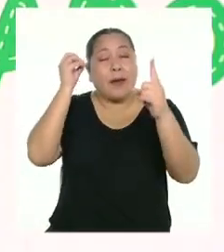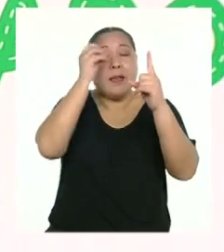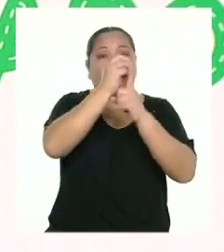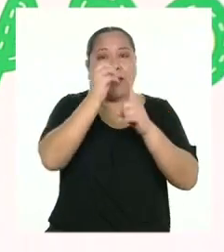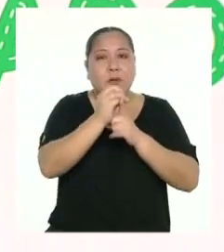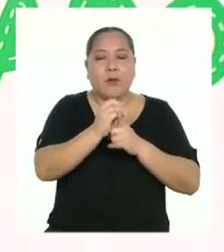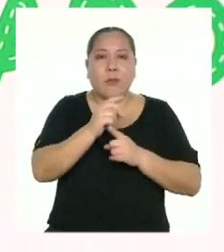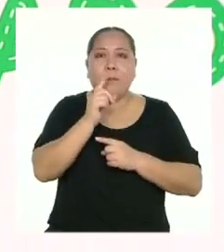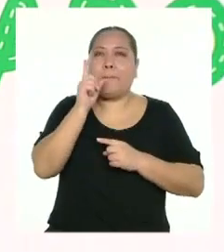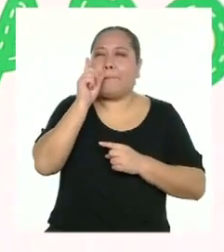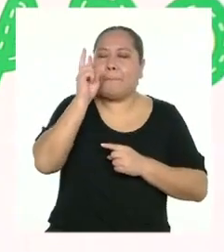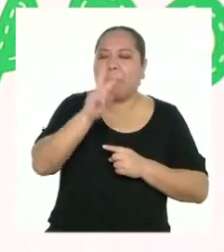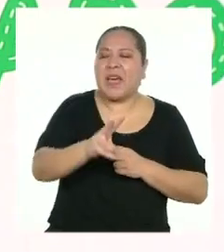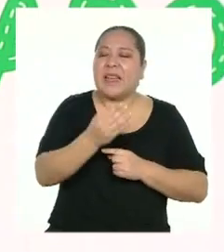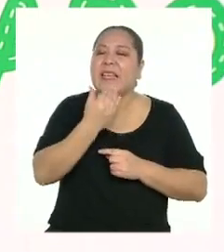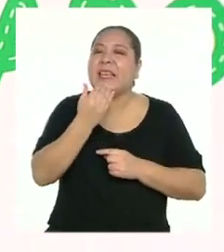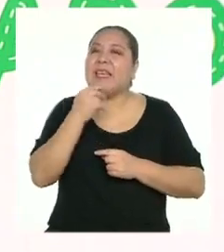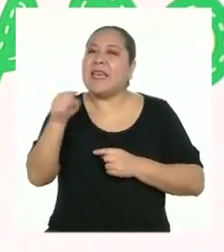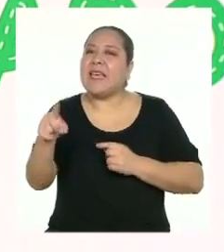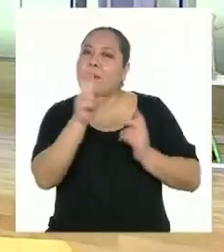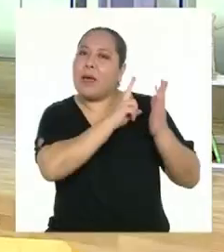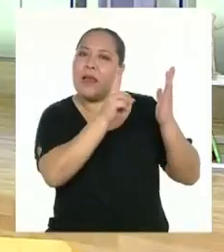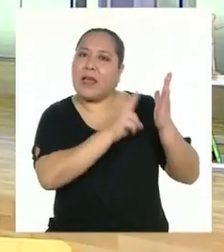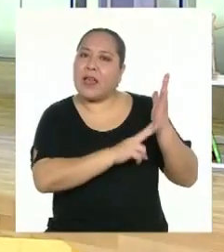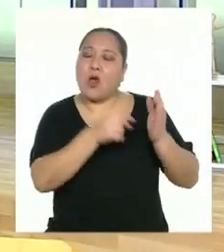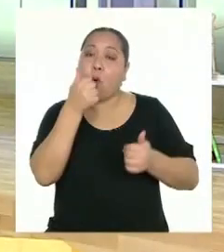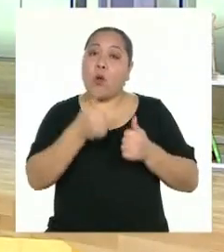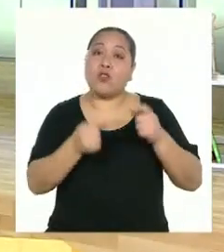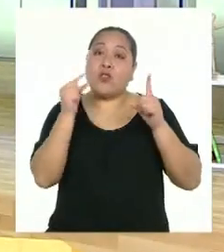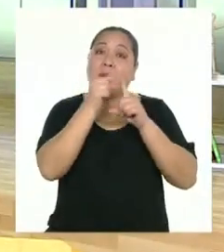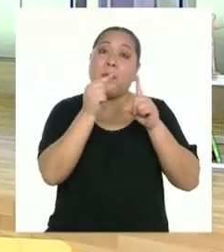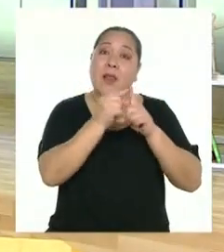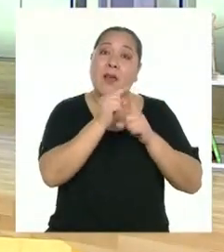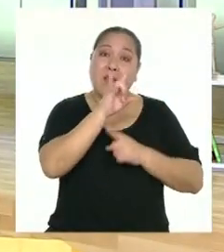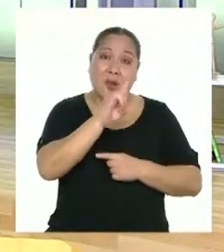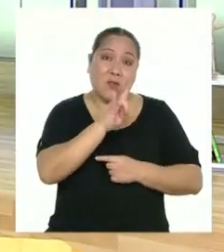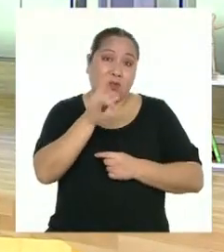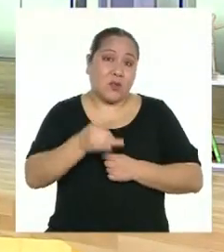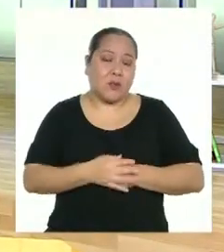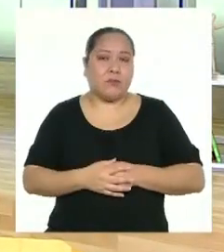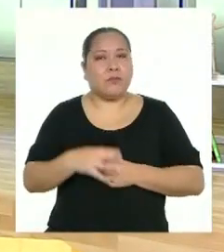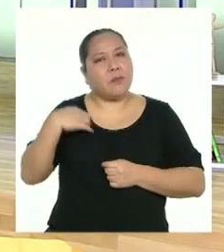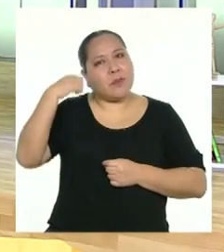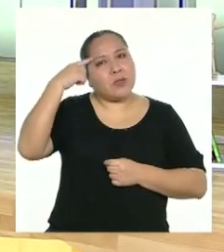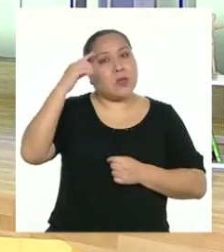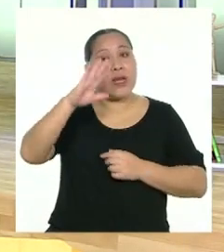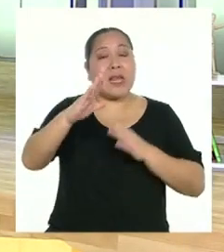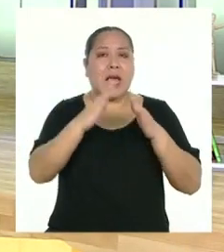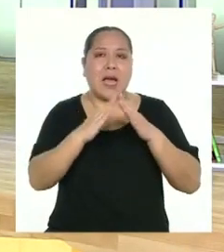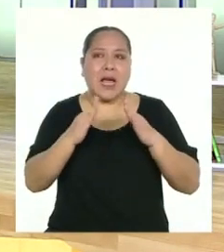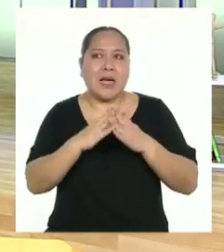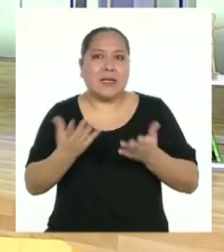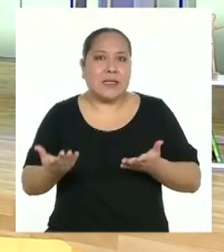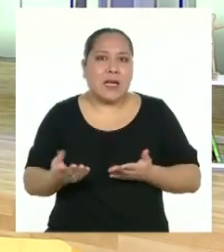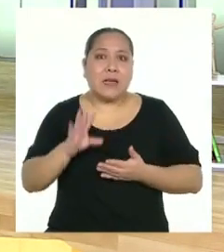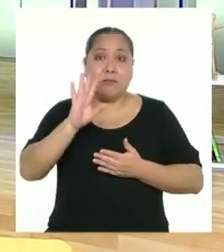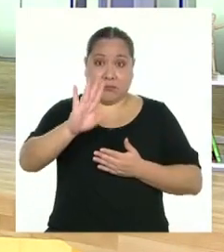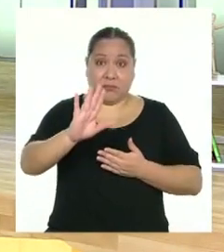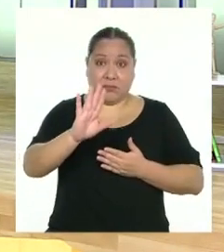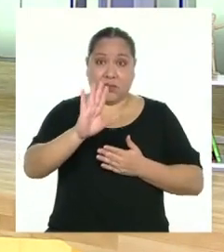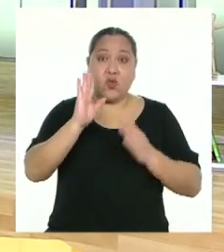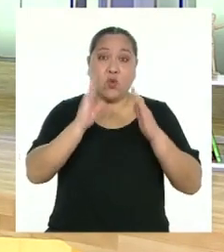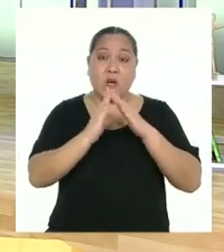destinatario y el registro que usaremos. En casa, por ejemplo, creo que el registro y la forma de cómo nos vamos a comunicar